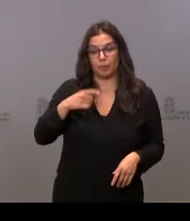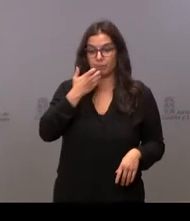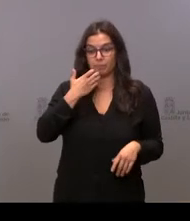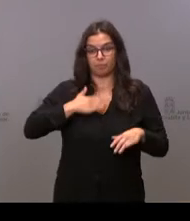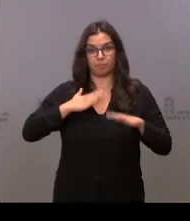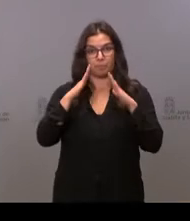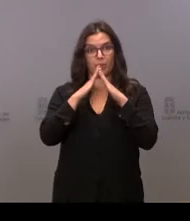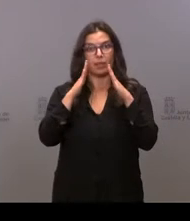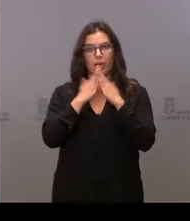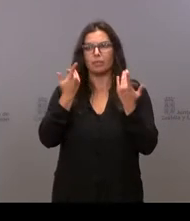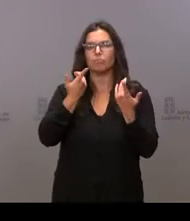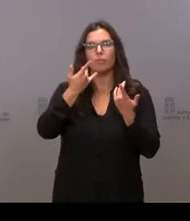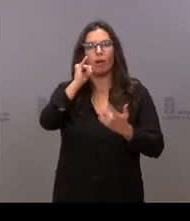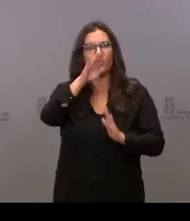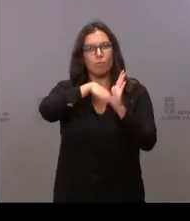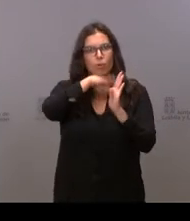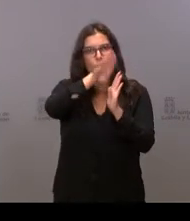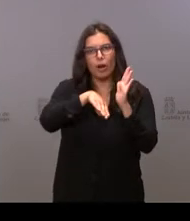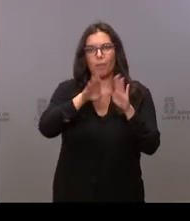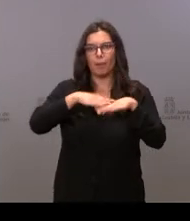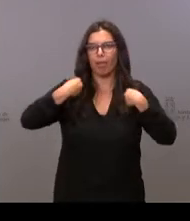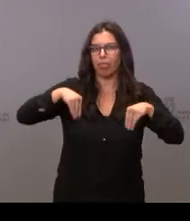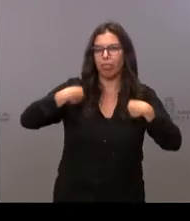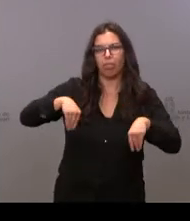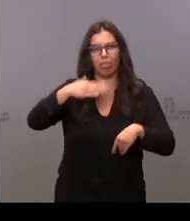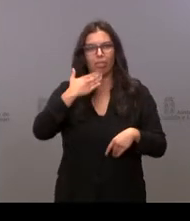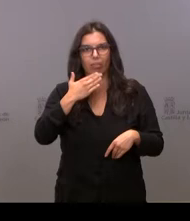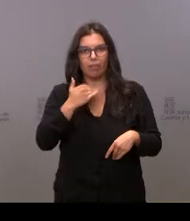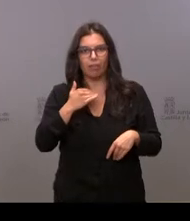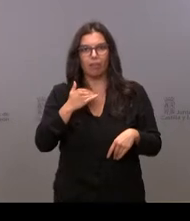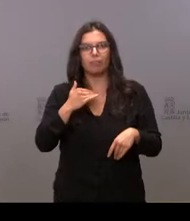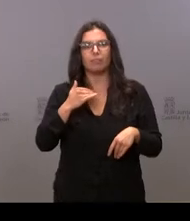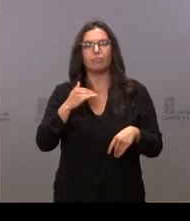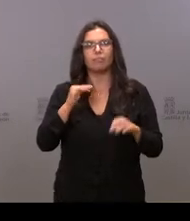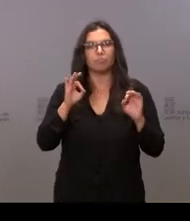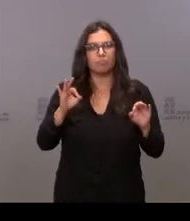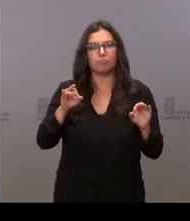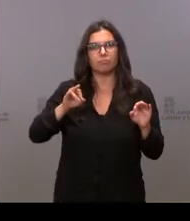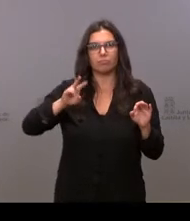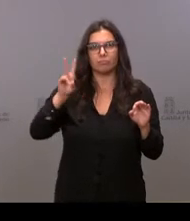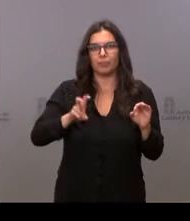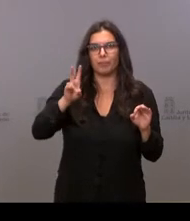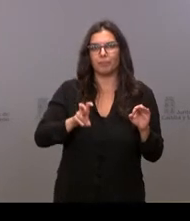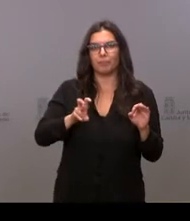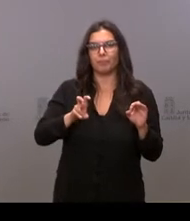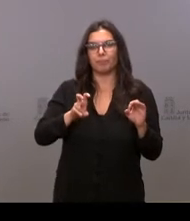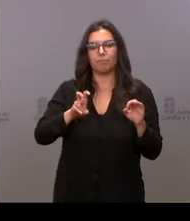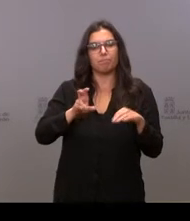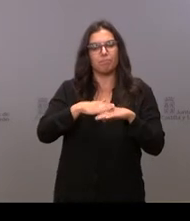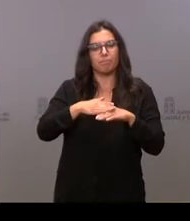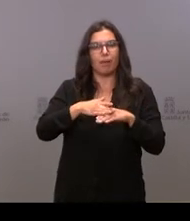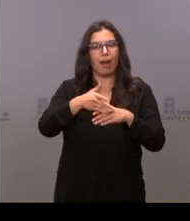ejemplo, y tienes programas de entretenimiento que puedes utilizarlos para no